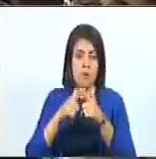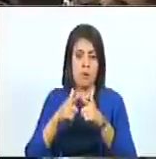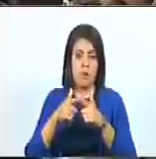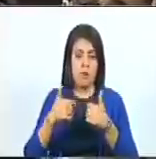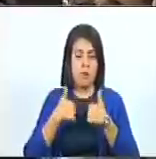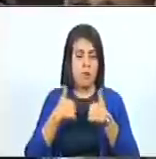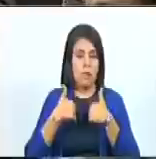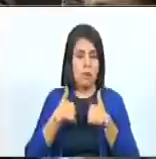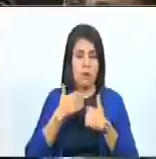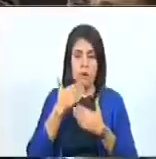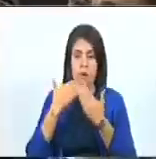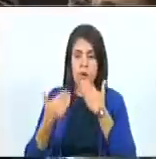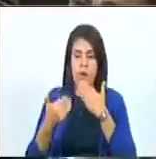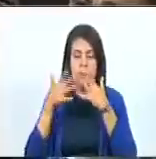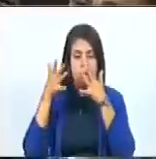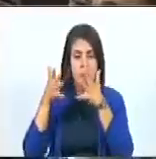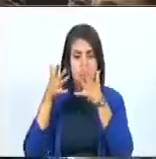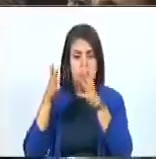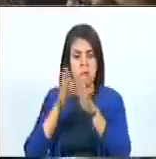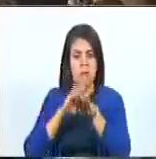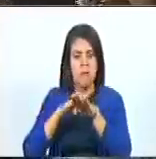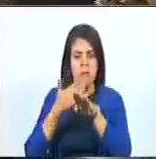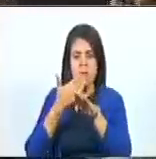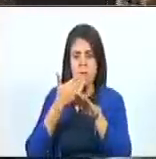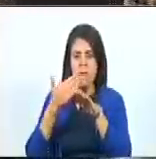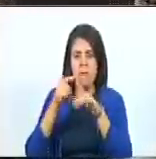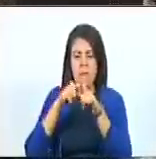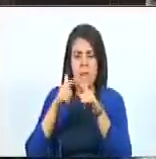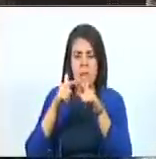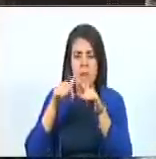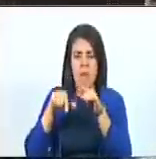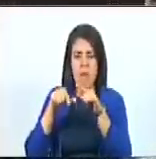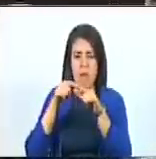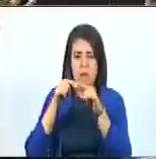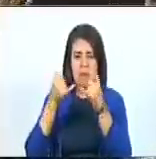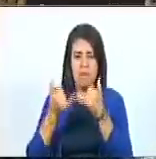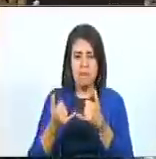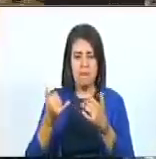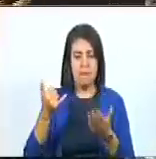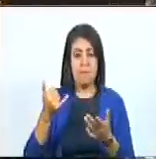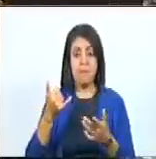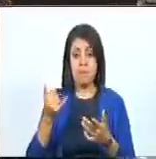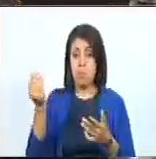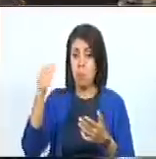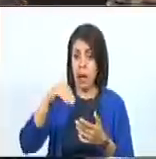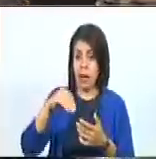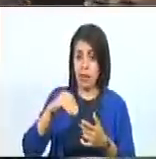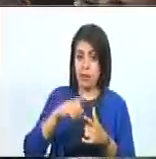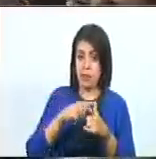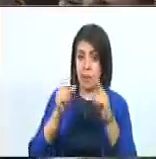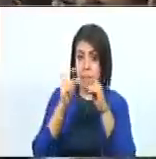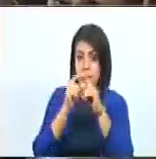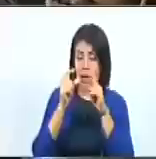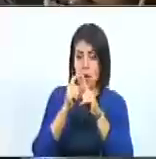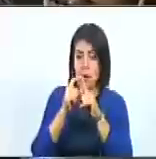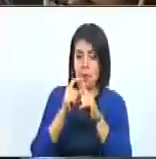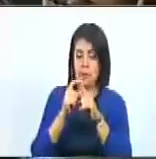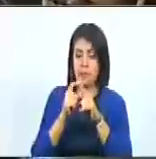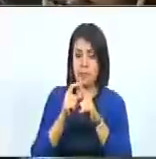queja, reclamo, sugerencia o petición. Y aquí se le anexa la frase,